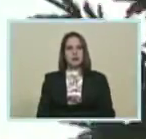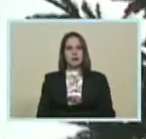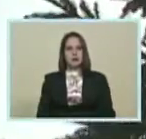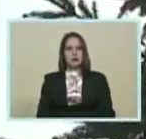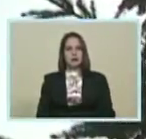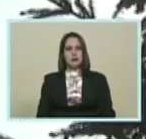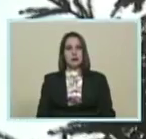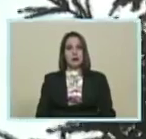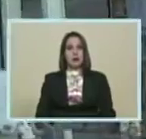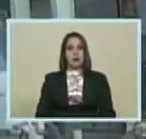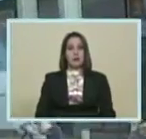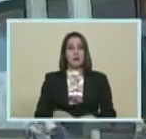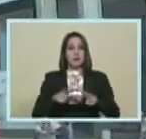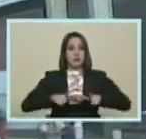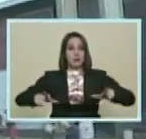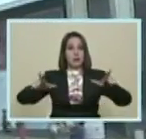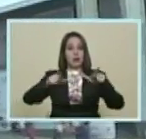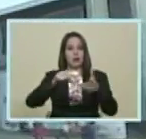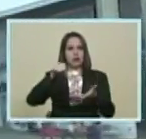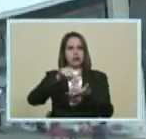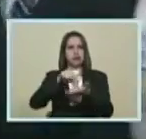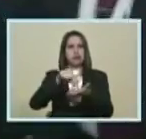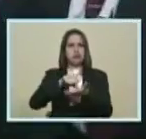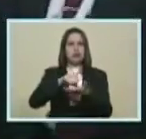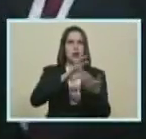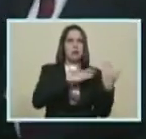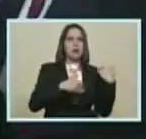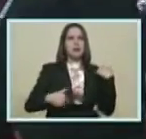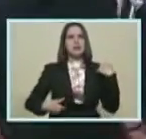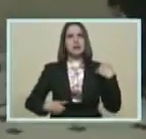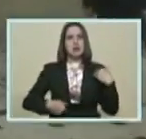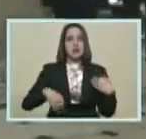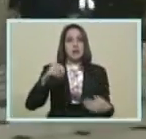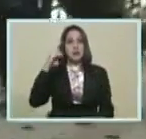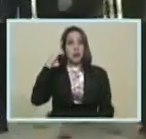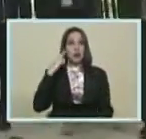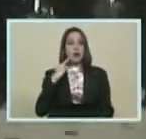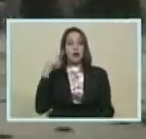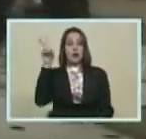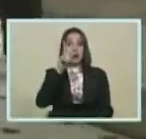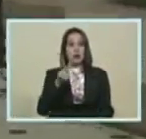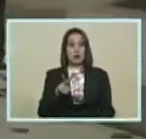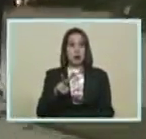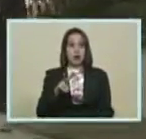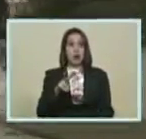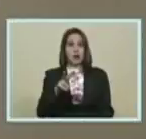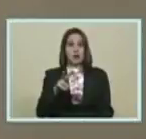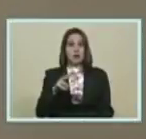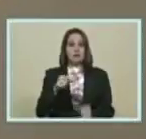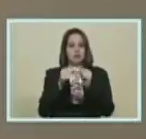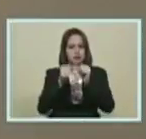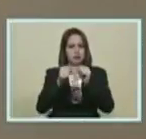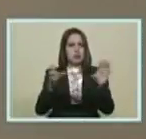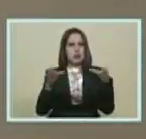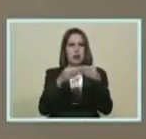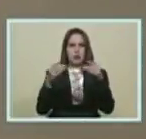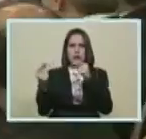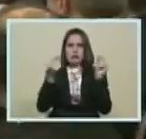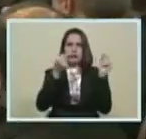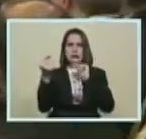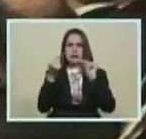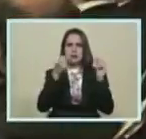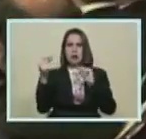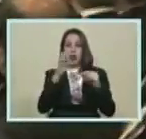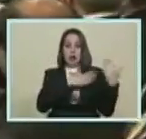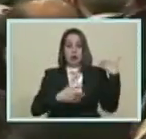Desde la ciudad De Astana En Kazajistán El presidente De la República Bolivariana De Venezuela Nicolás Maduro Sostuvo reuniones Bilaterales Con los